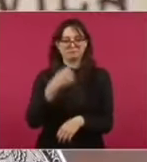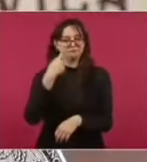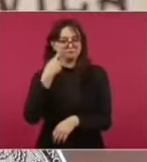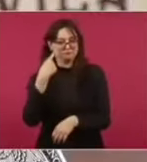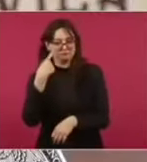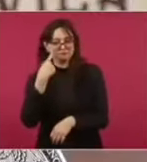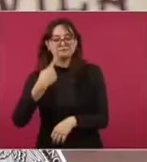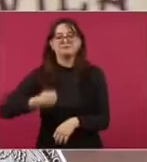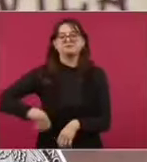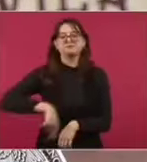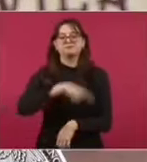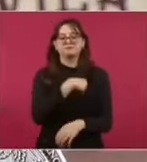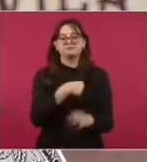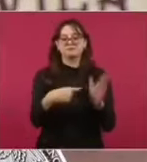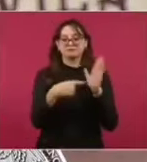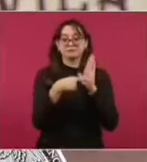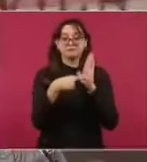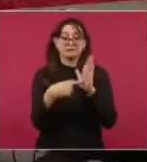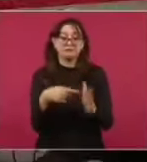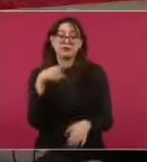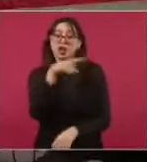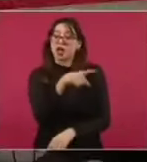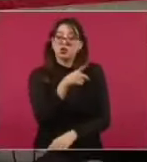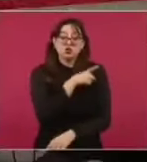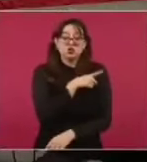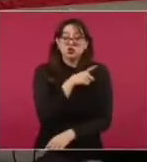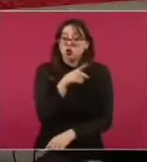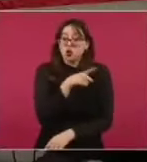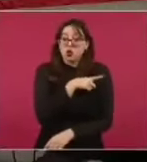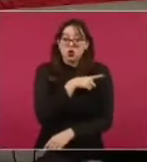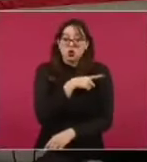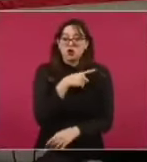cómo por la boca muere el pez.